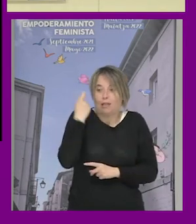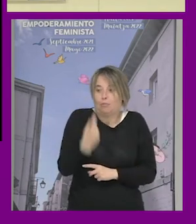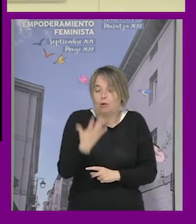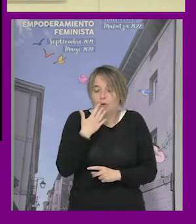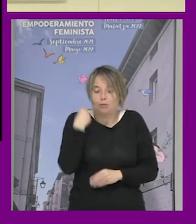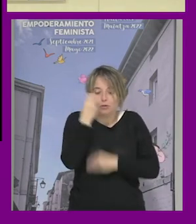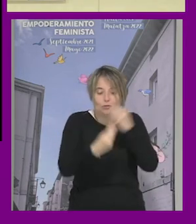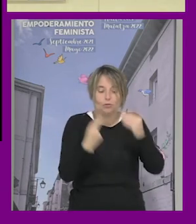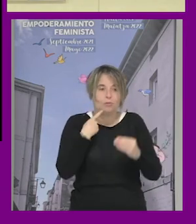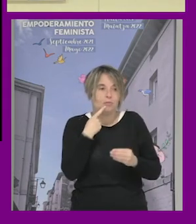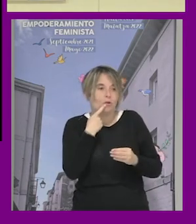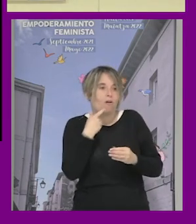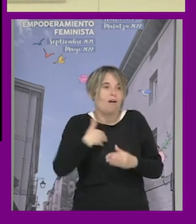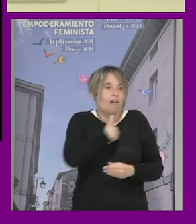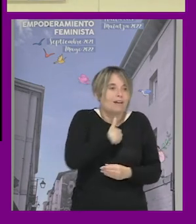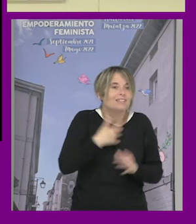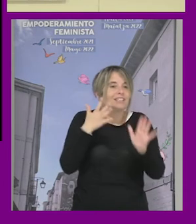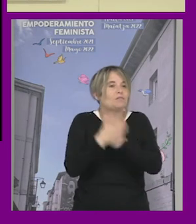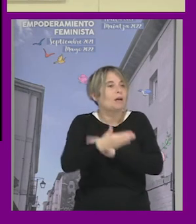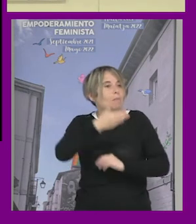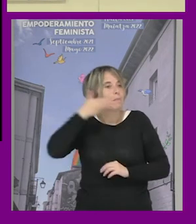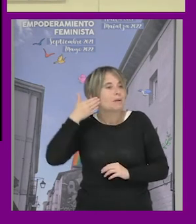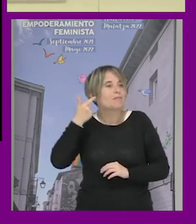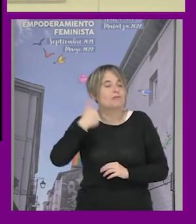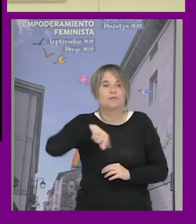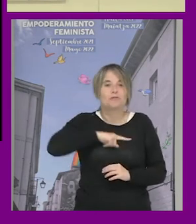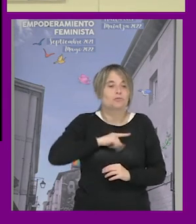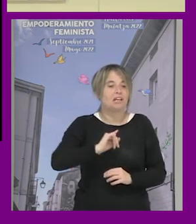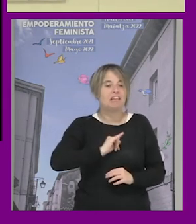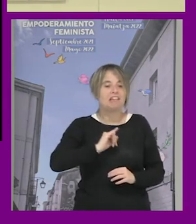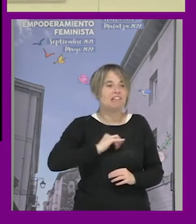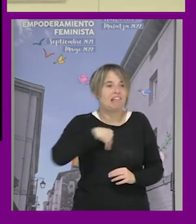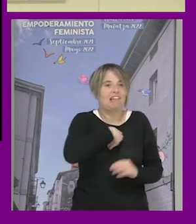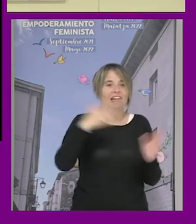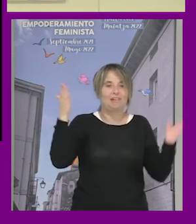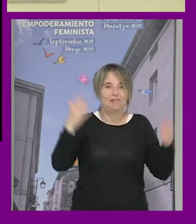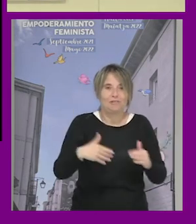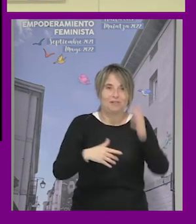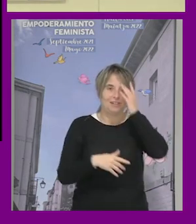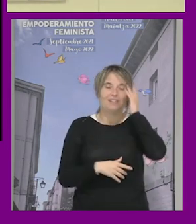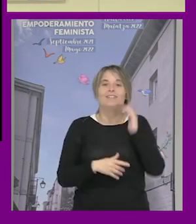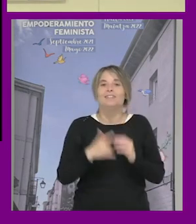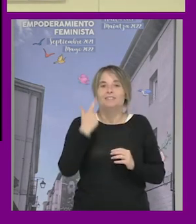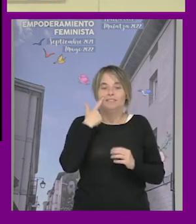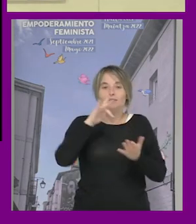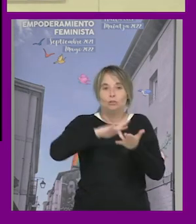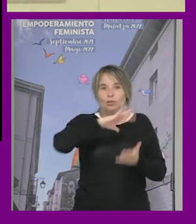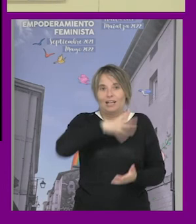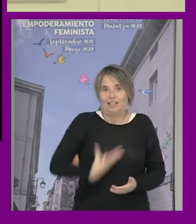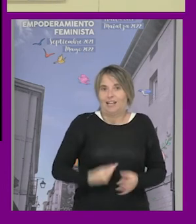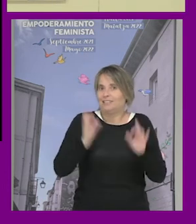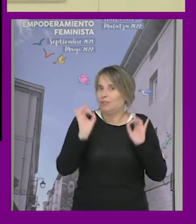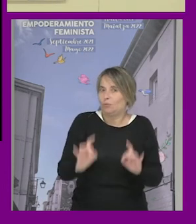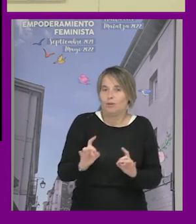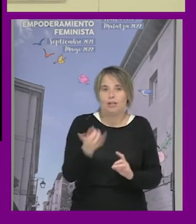pensarse como cisgénero ¿no? era el privilegio de pensar que no teníamos identidad de género que era algo que les pasaba a las personas trans que nosotras no teníamos